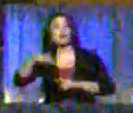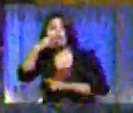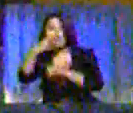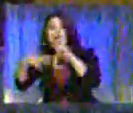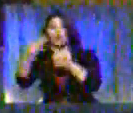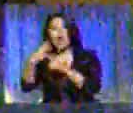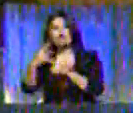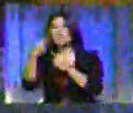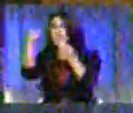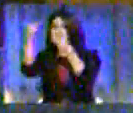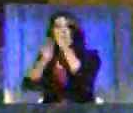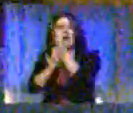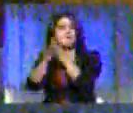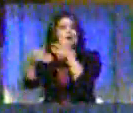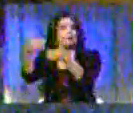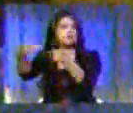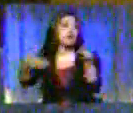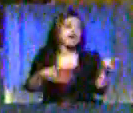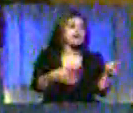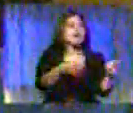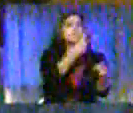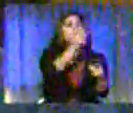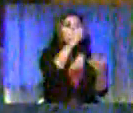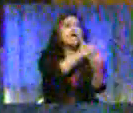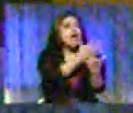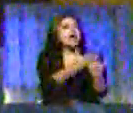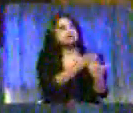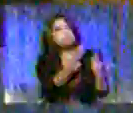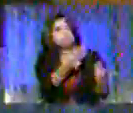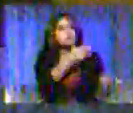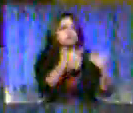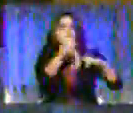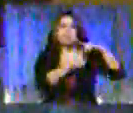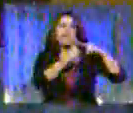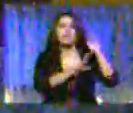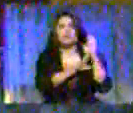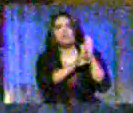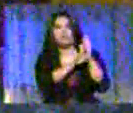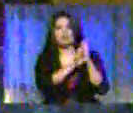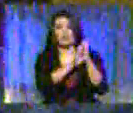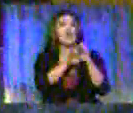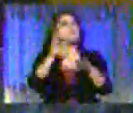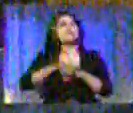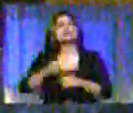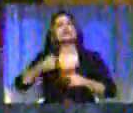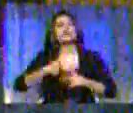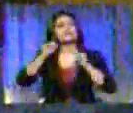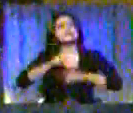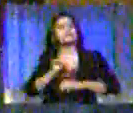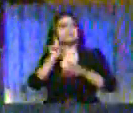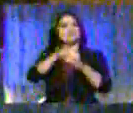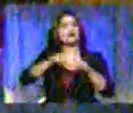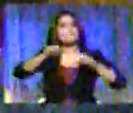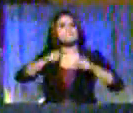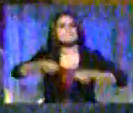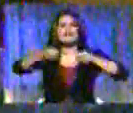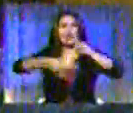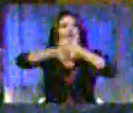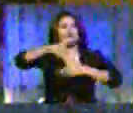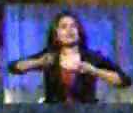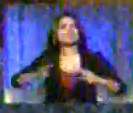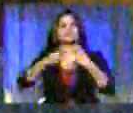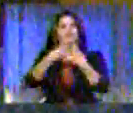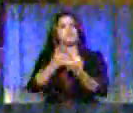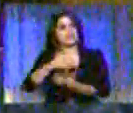Porque creemos en Mercosur. Nos sentimos Mercosur. Y vamos a luchar por salvar el Mercosur de las garras de la